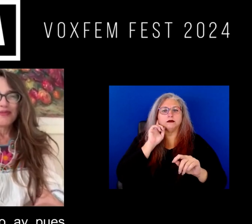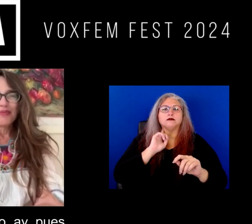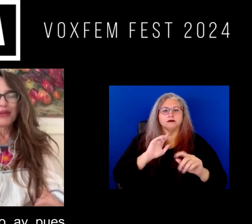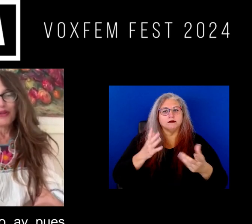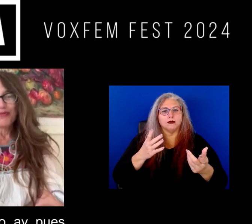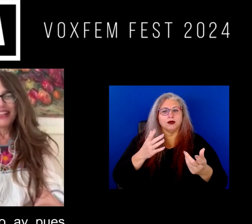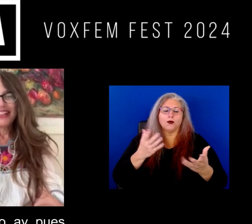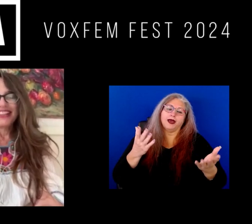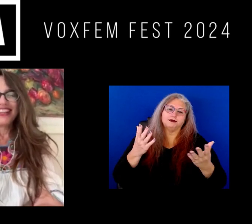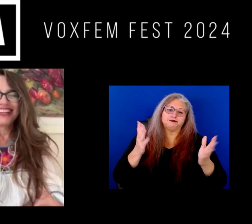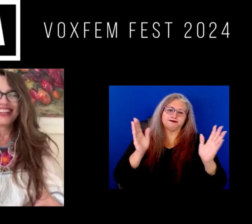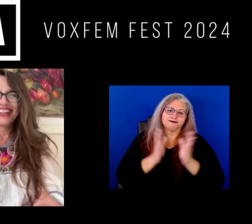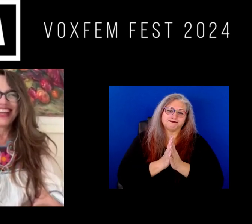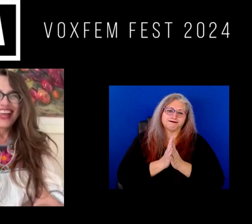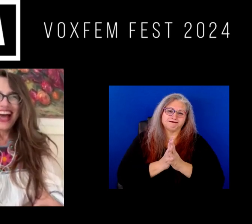Pero no.